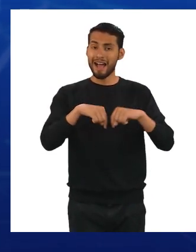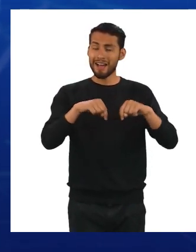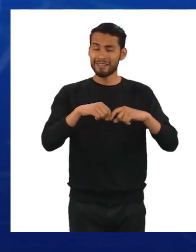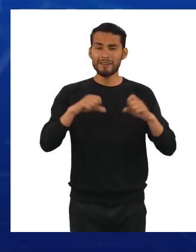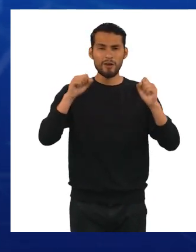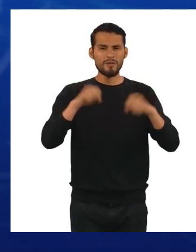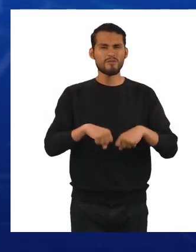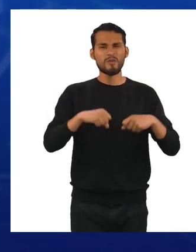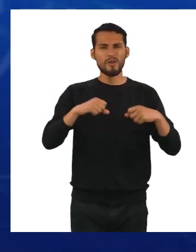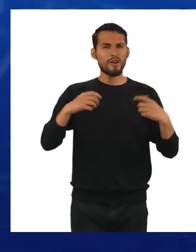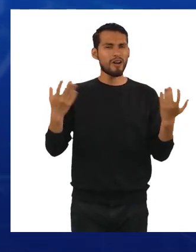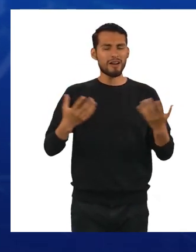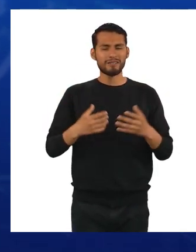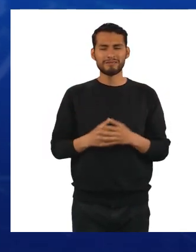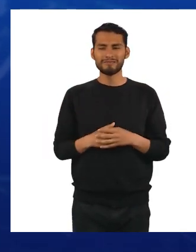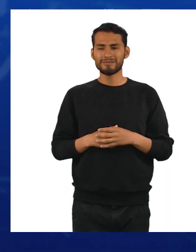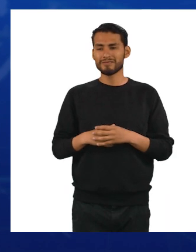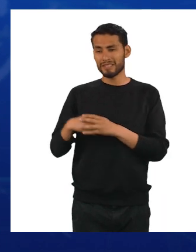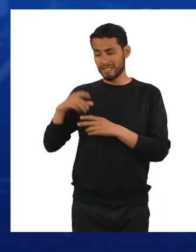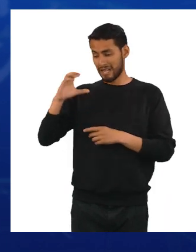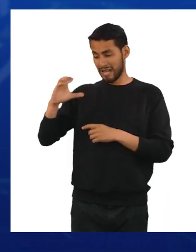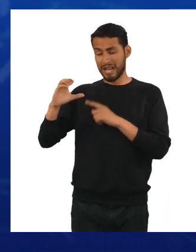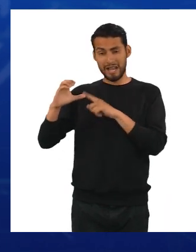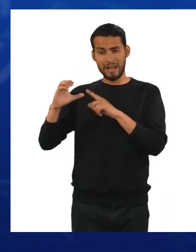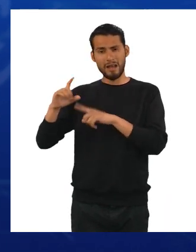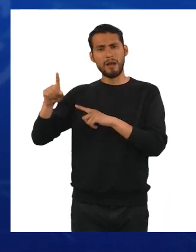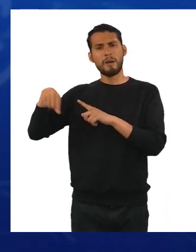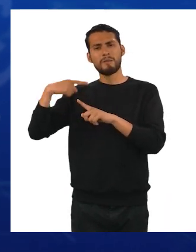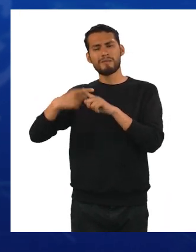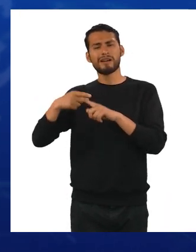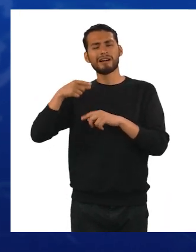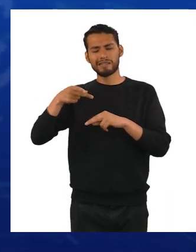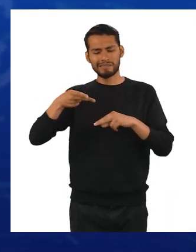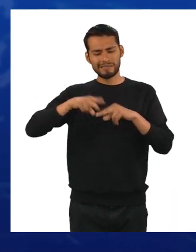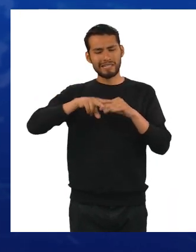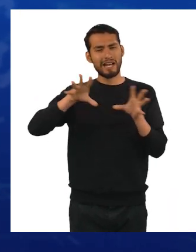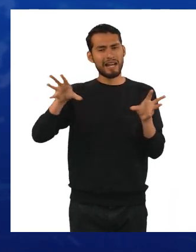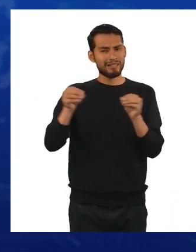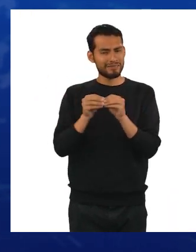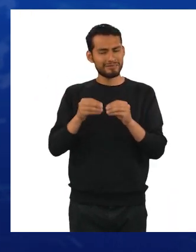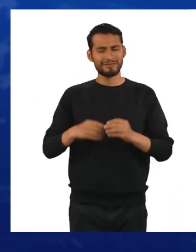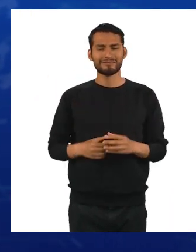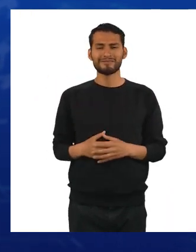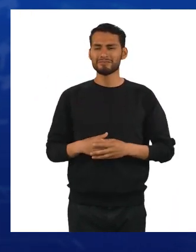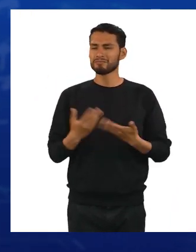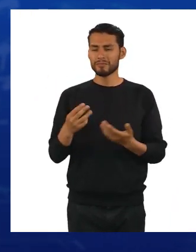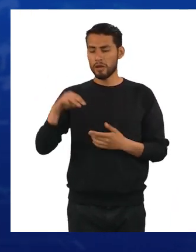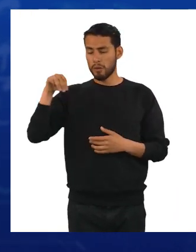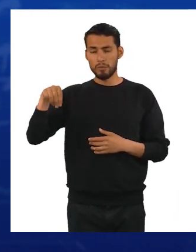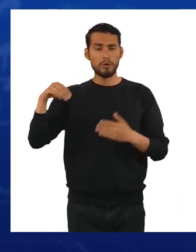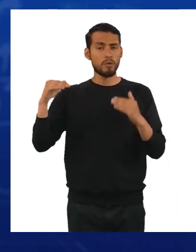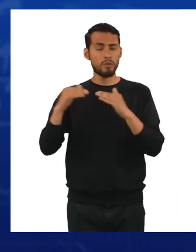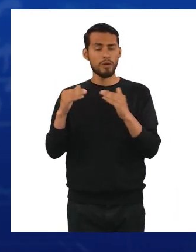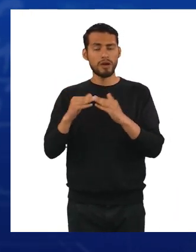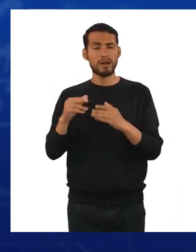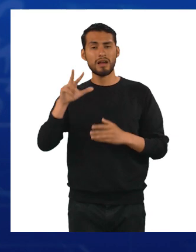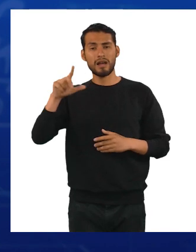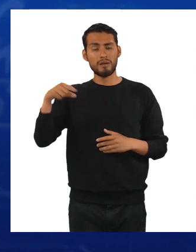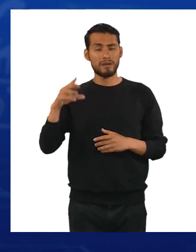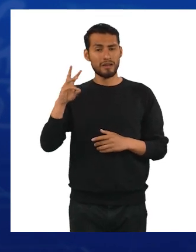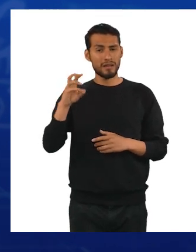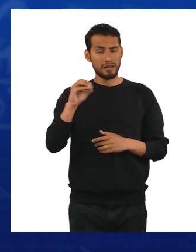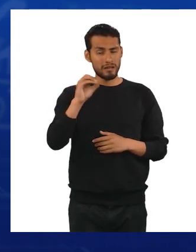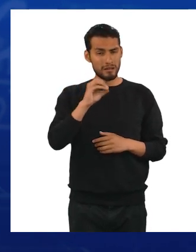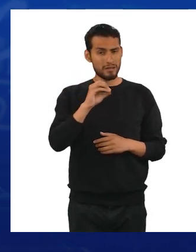para calcular el monto, sumamos el capital más el interés ganado. Es decir, monto es igual a 3